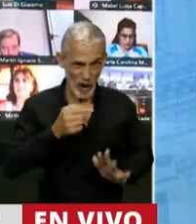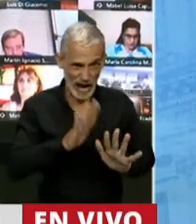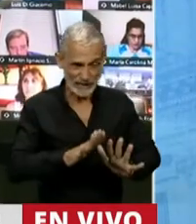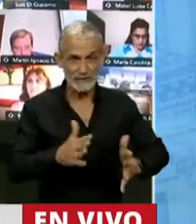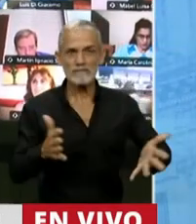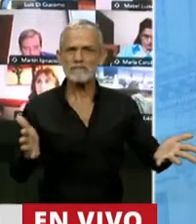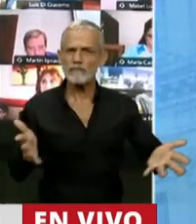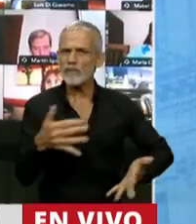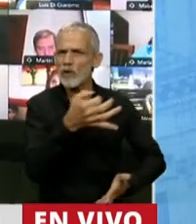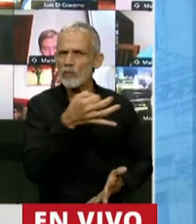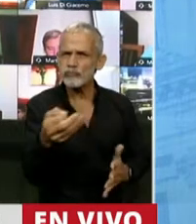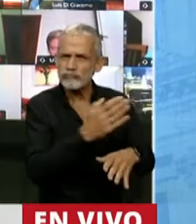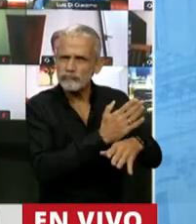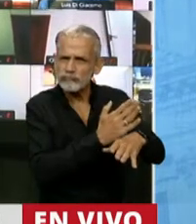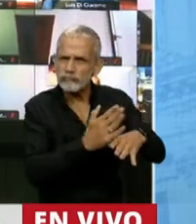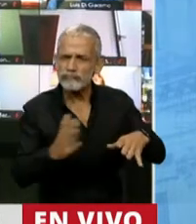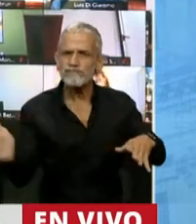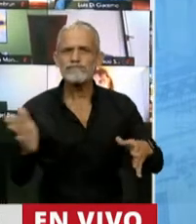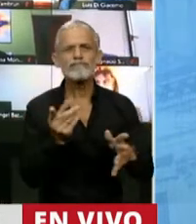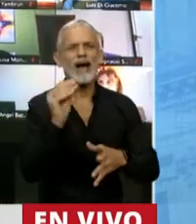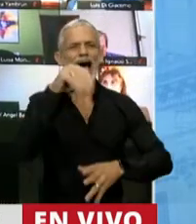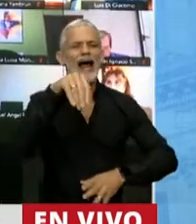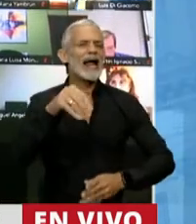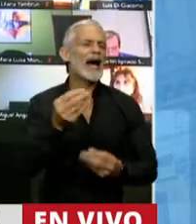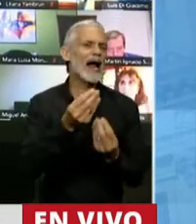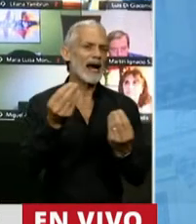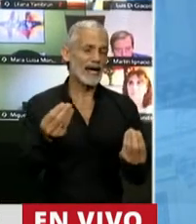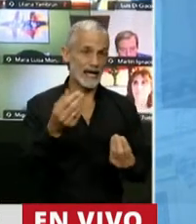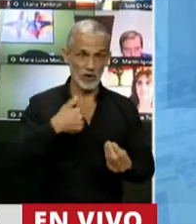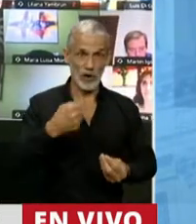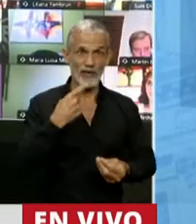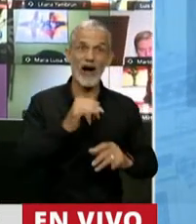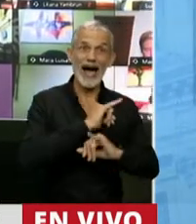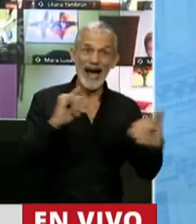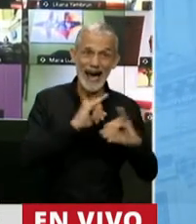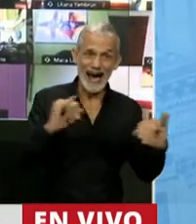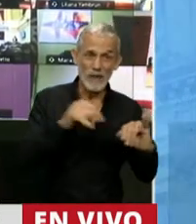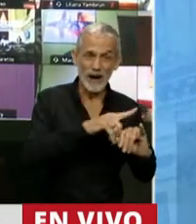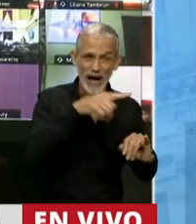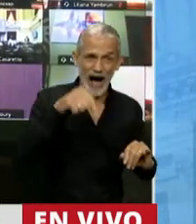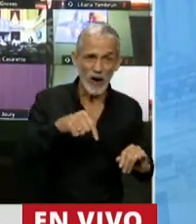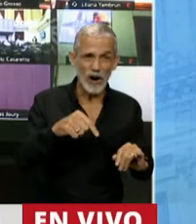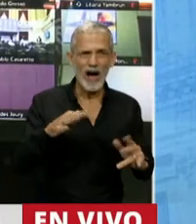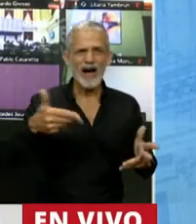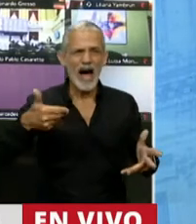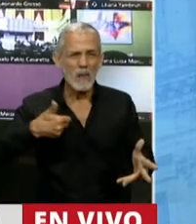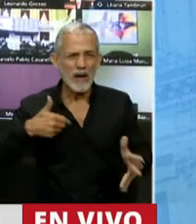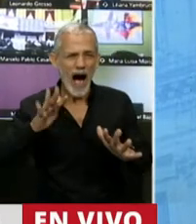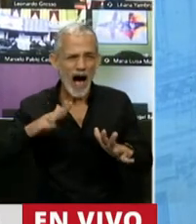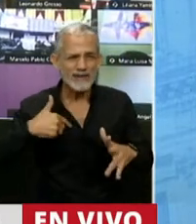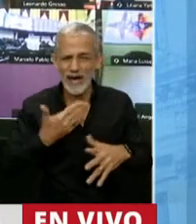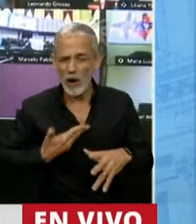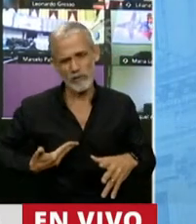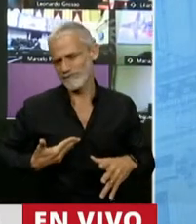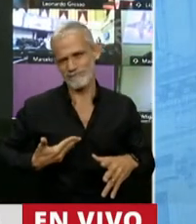Pero la verdad, Presidente, habría que agregar que lo que digo en campaña, no me lo pidas que cumpla durante el